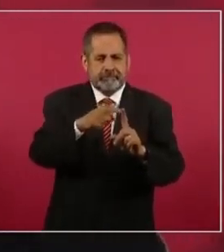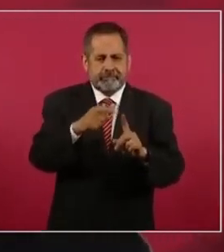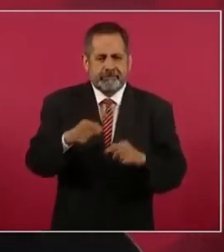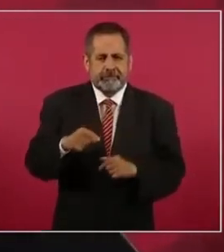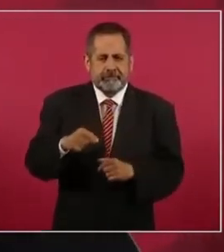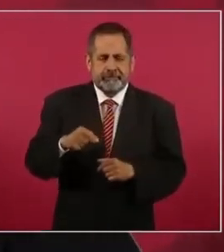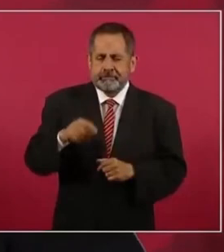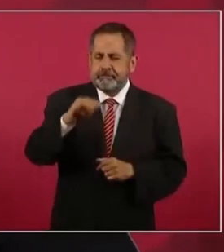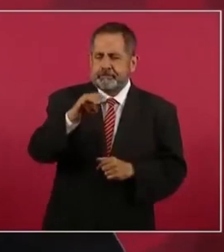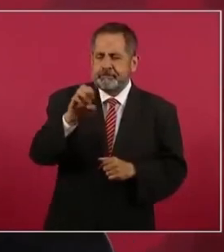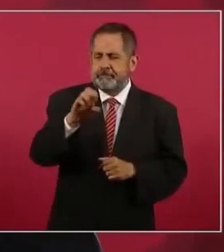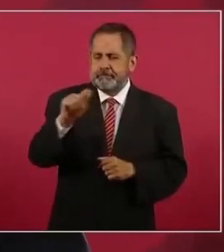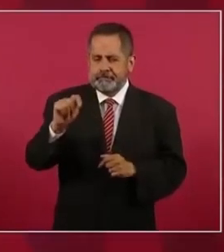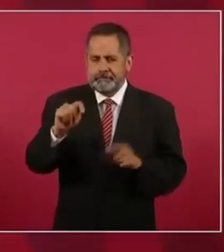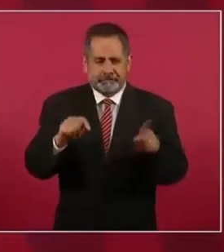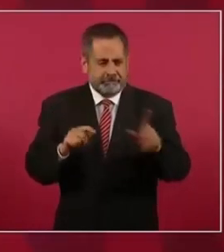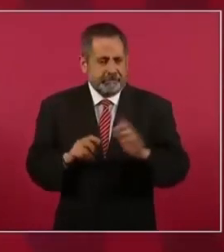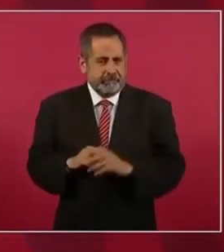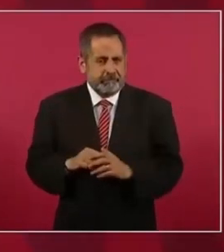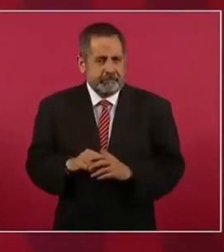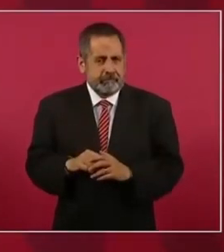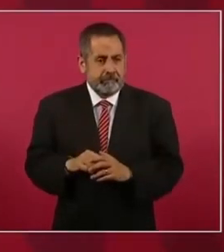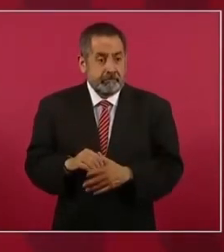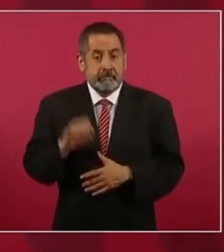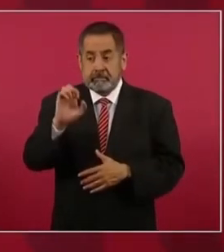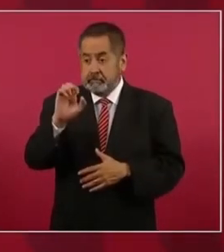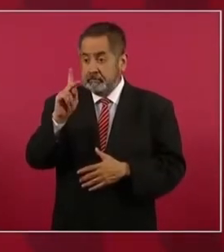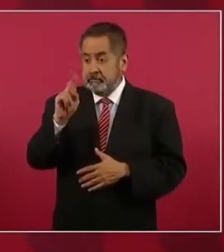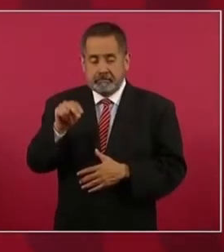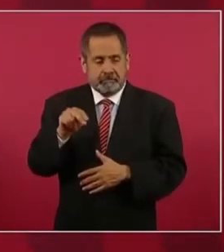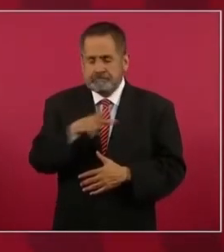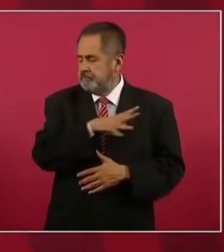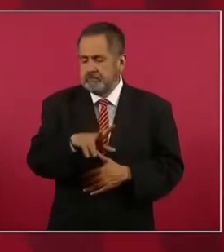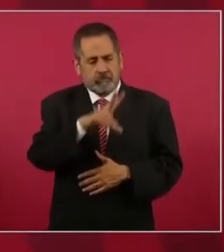MIT y no aceptó.